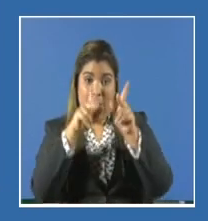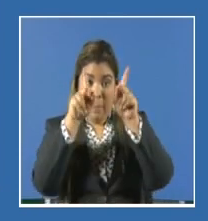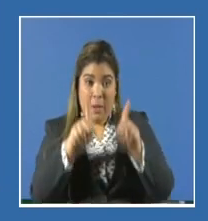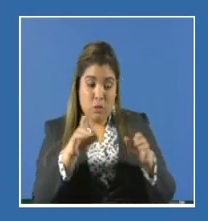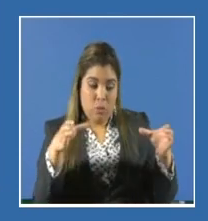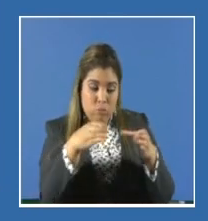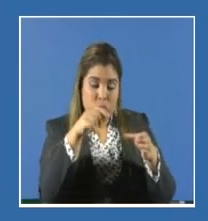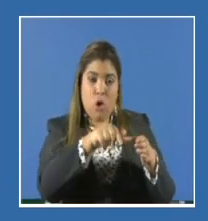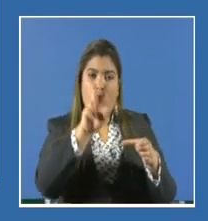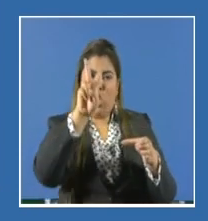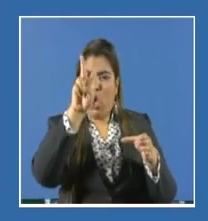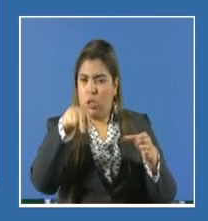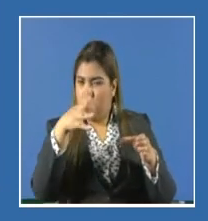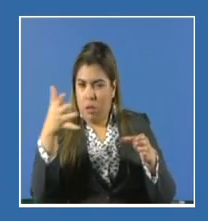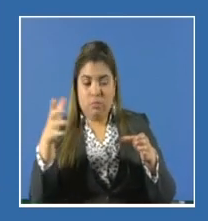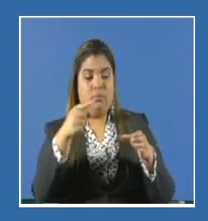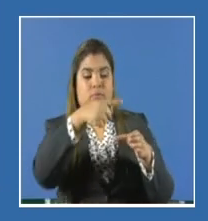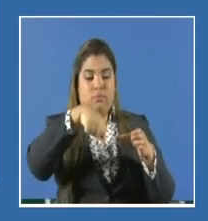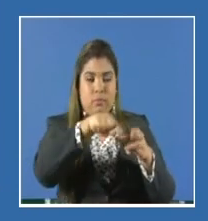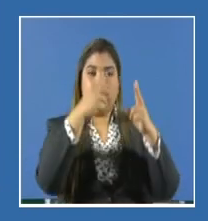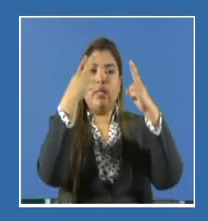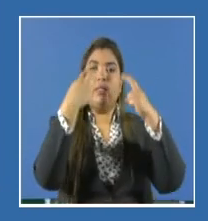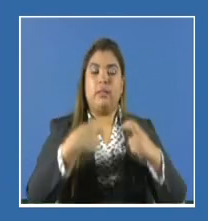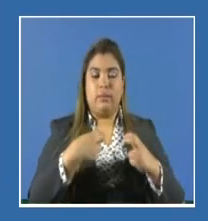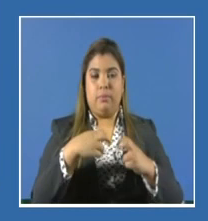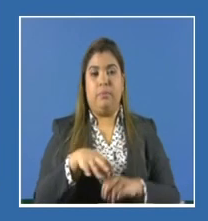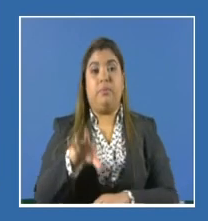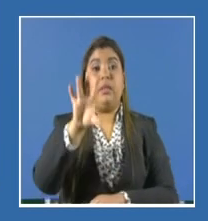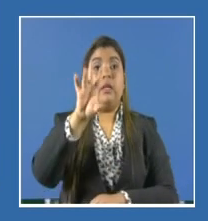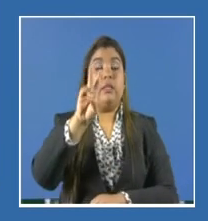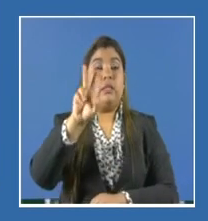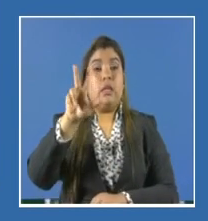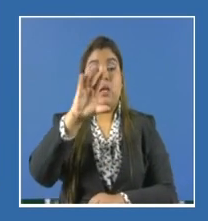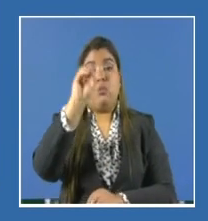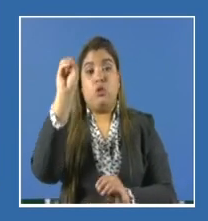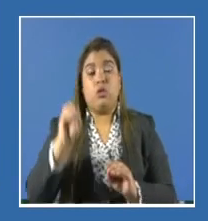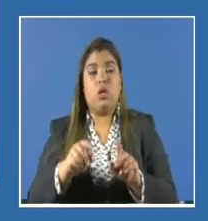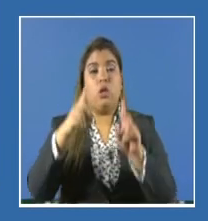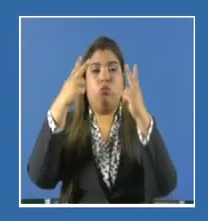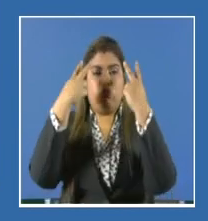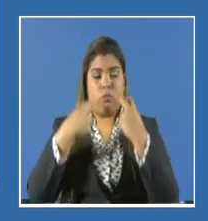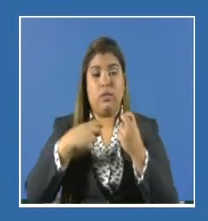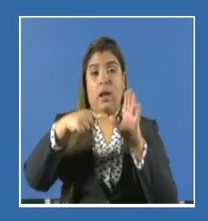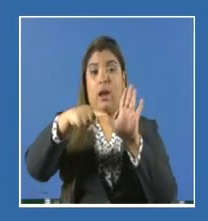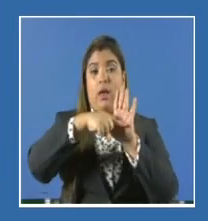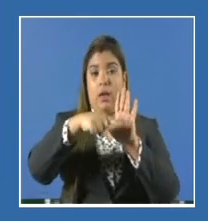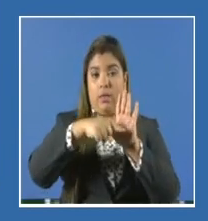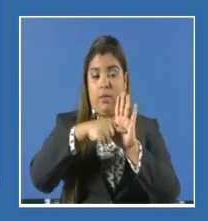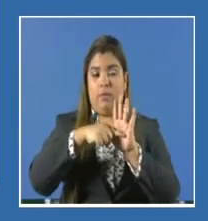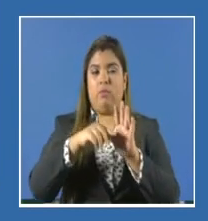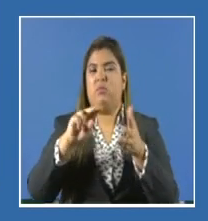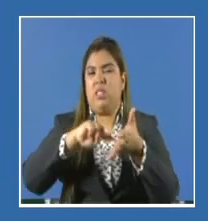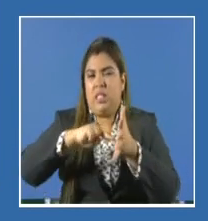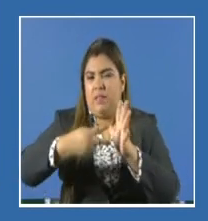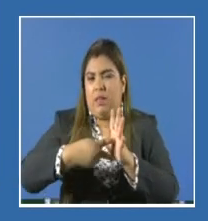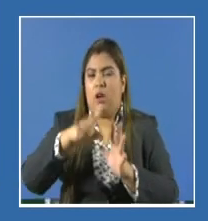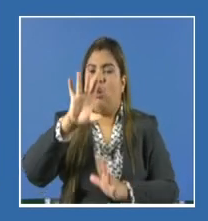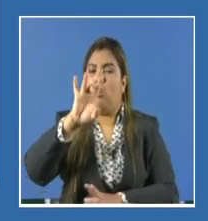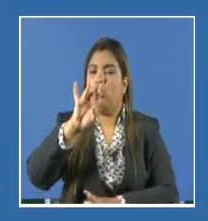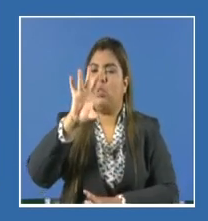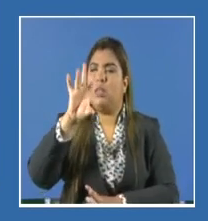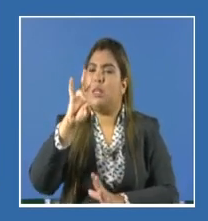de pruebas, el 73% corresponden a pruebas negativas, que son 87